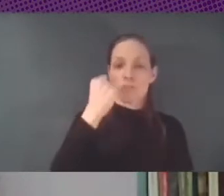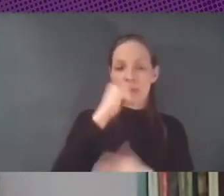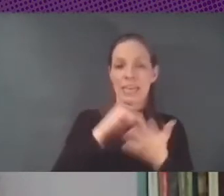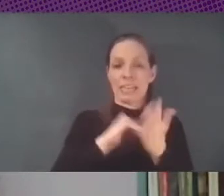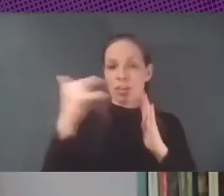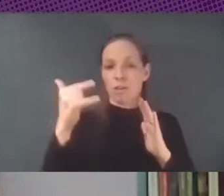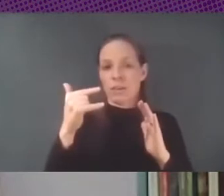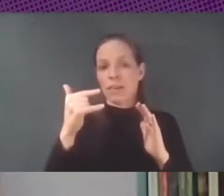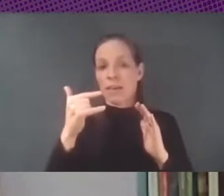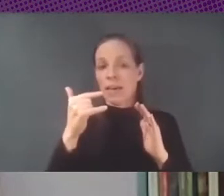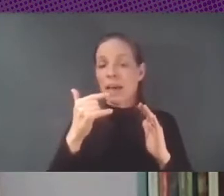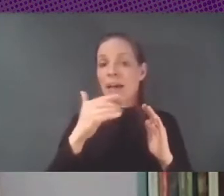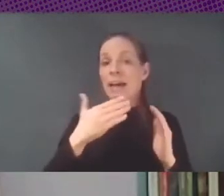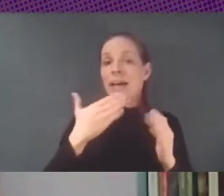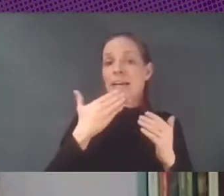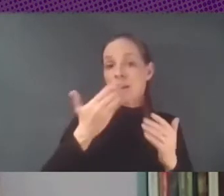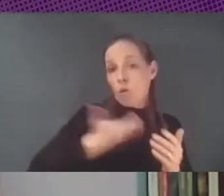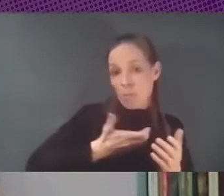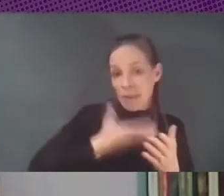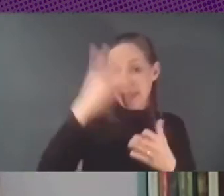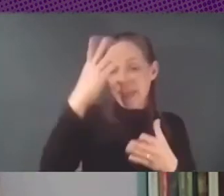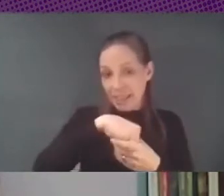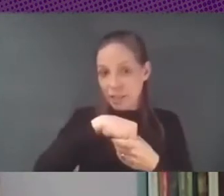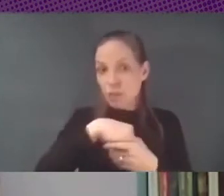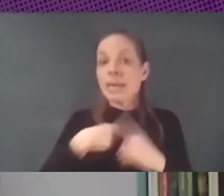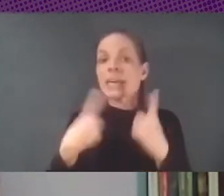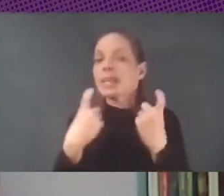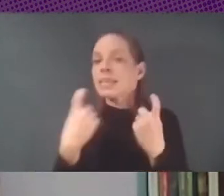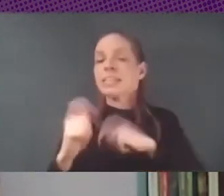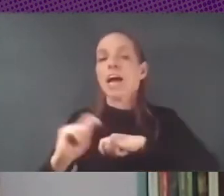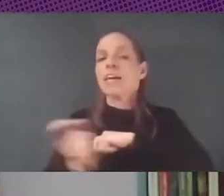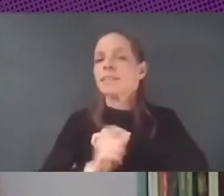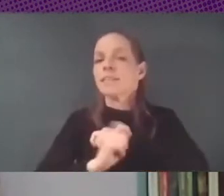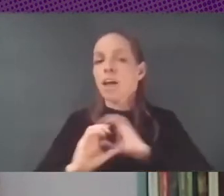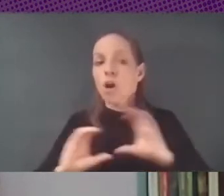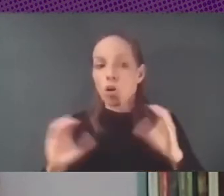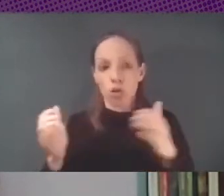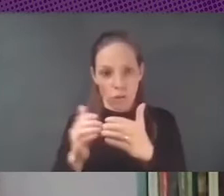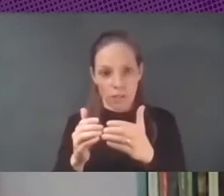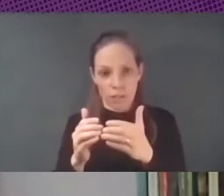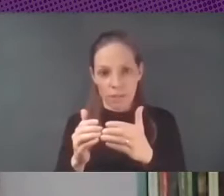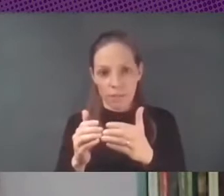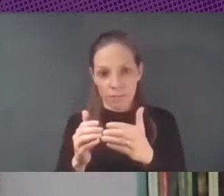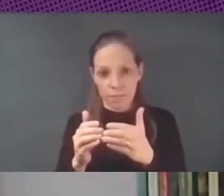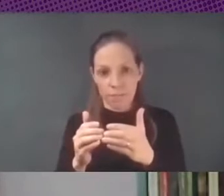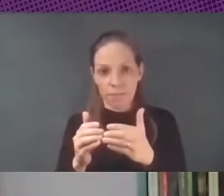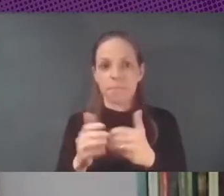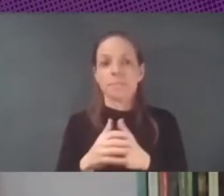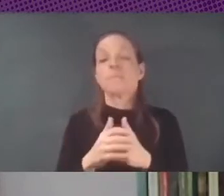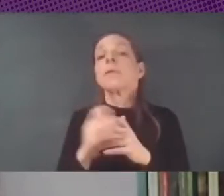desde las comunidades necesita de una estrategia colectiva que voy a escribir en términos pedagógicos